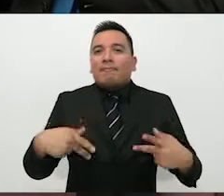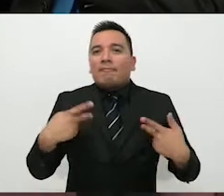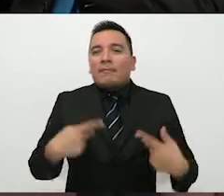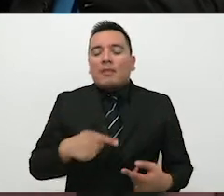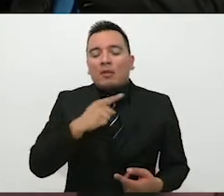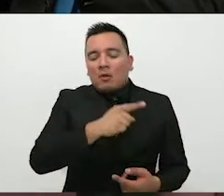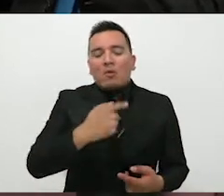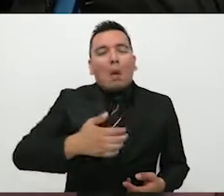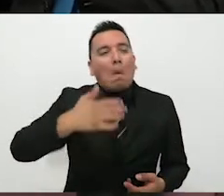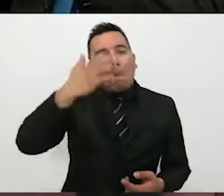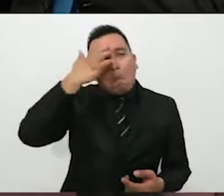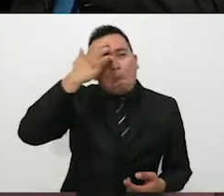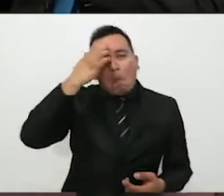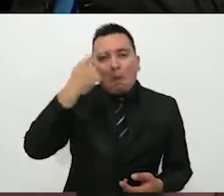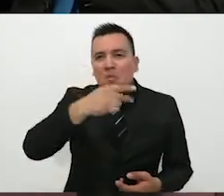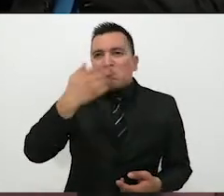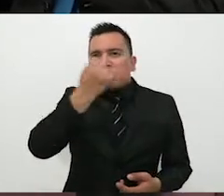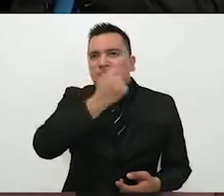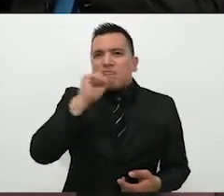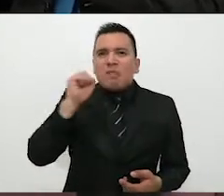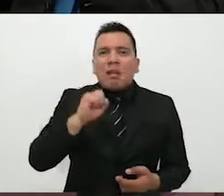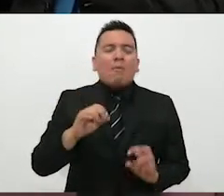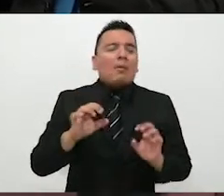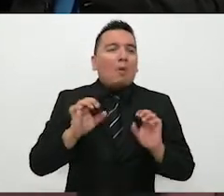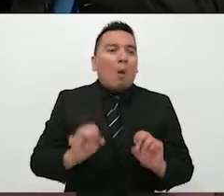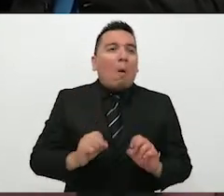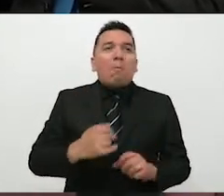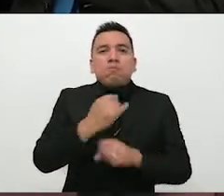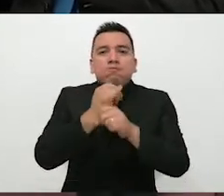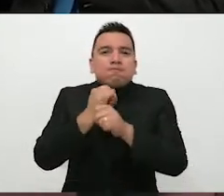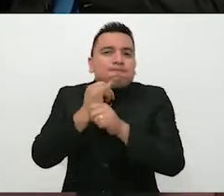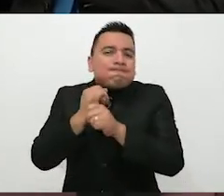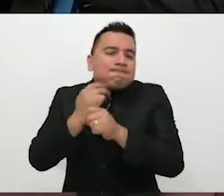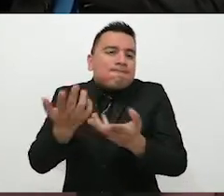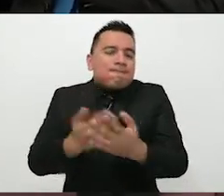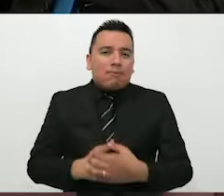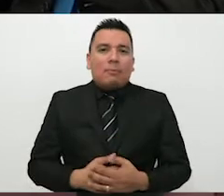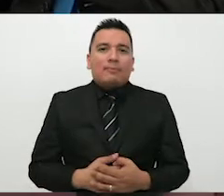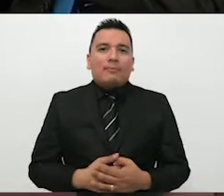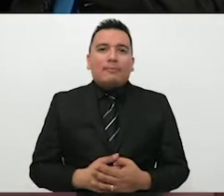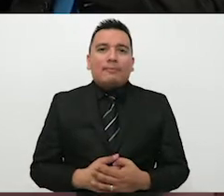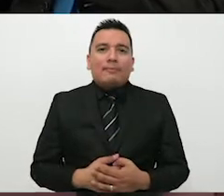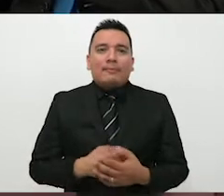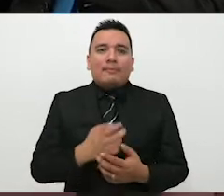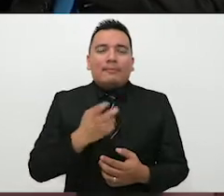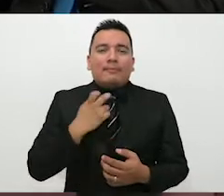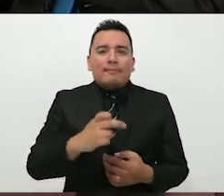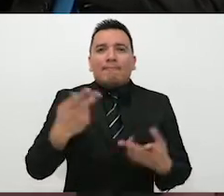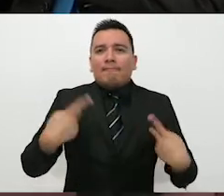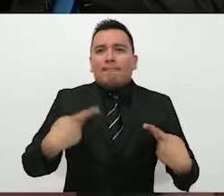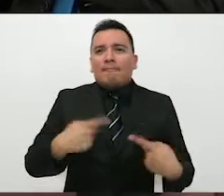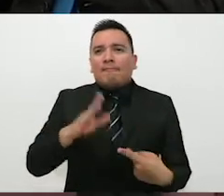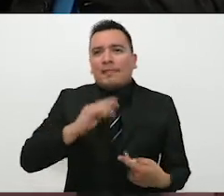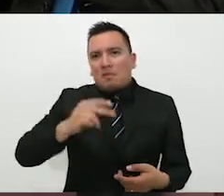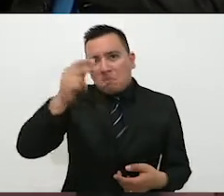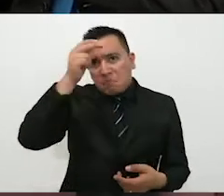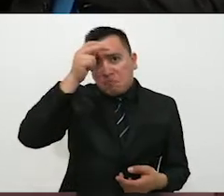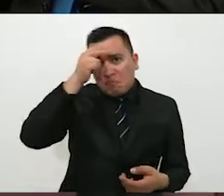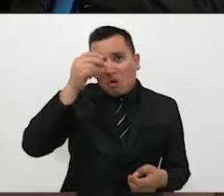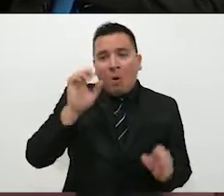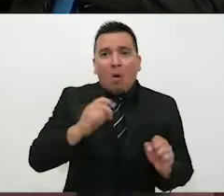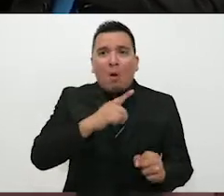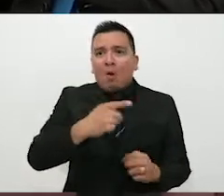más informadas, personas que saben más de lo que está pasando en su contexto y por lo mismo personas más críticas.